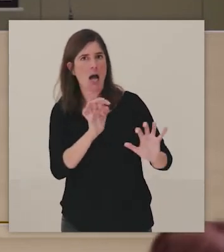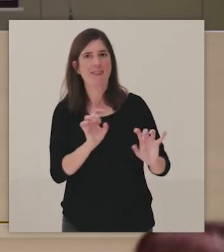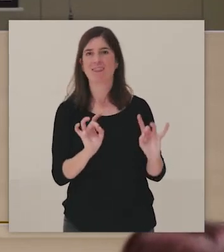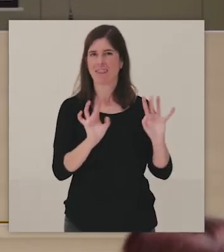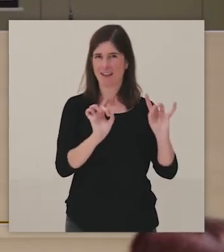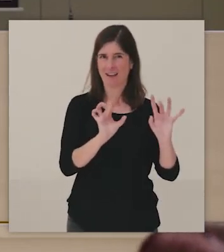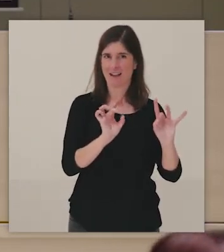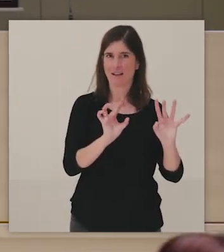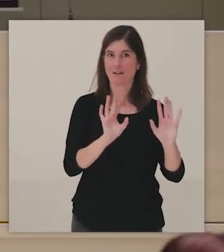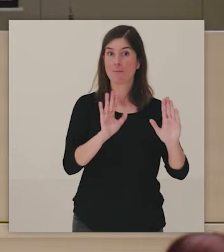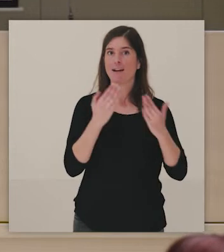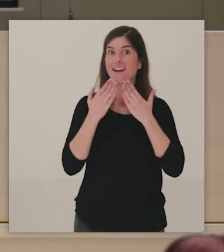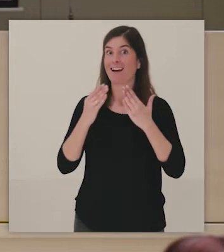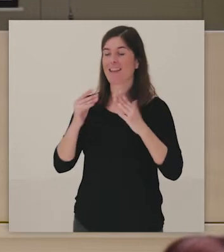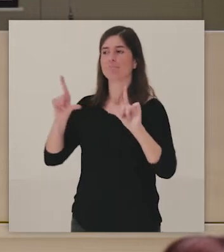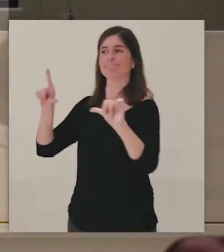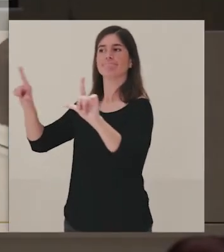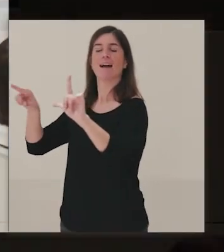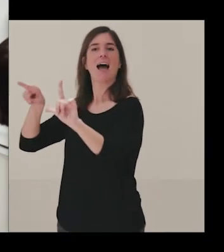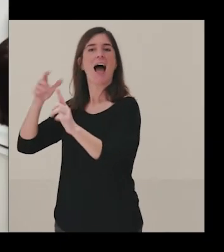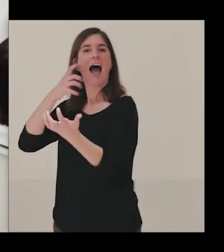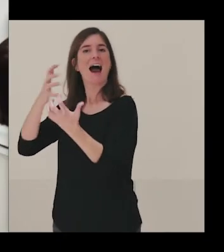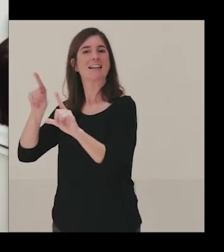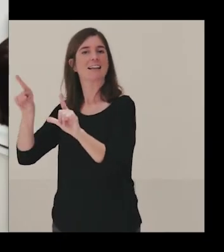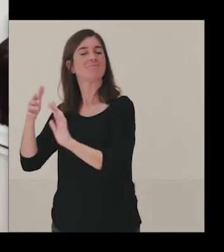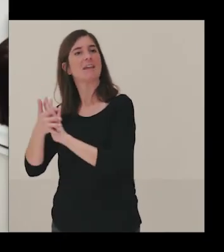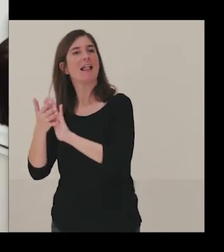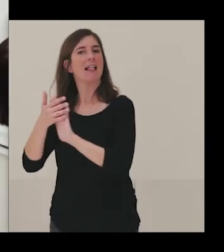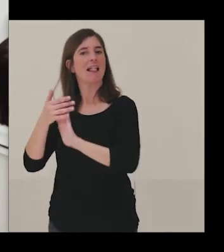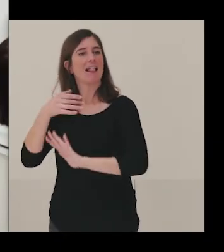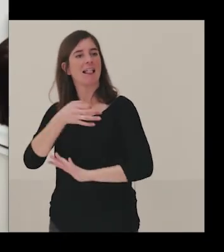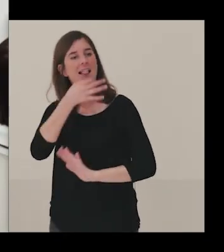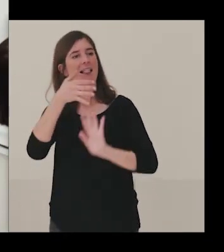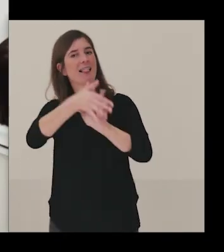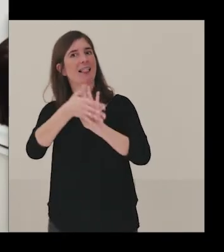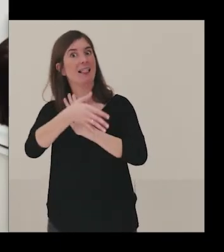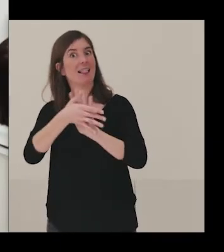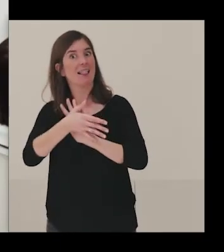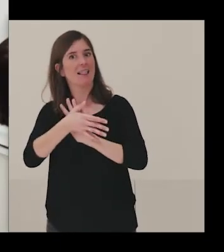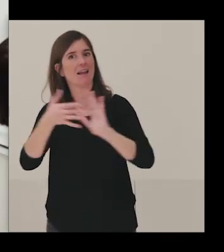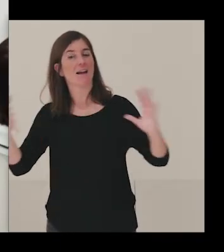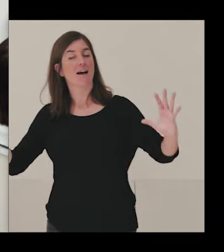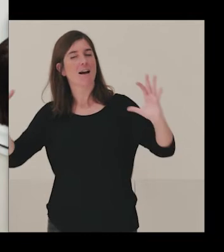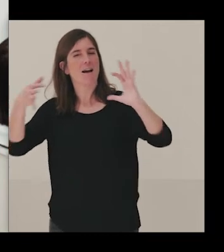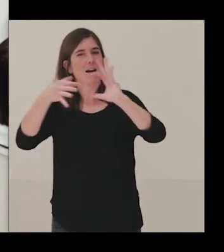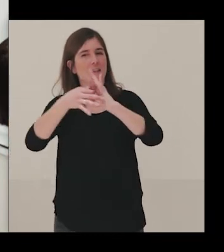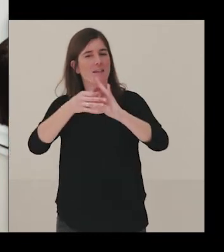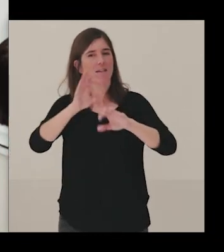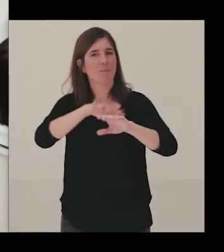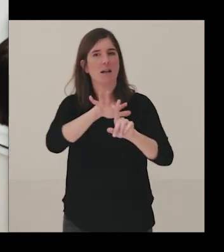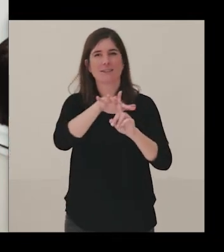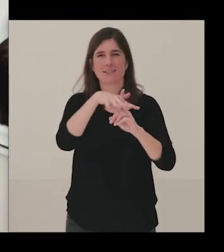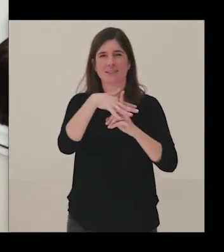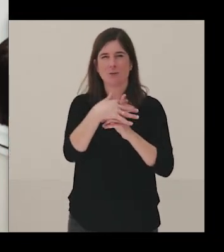de una obra de arte o estamos hablando de, como veis aquí, de publicidad, de un anuncio y lo ponemos en relación y nos sirve